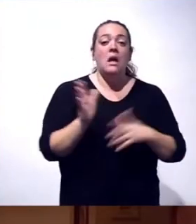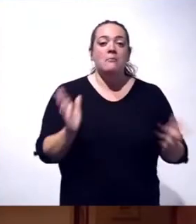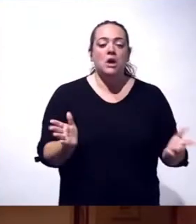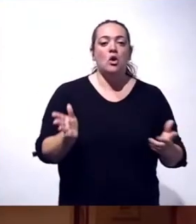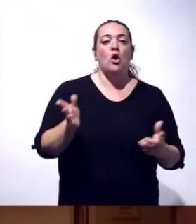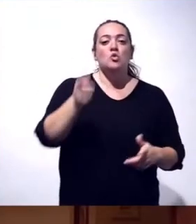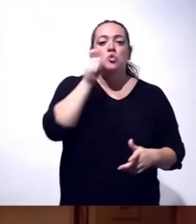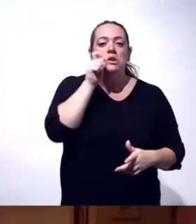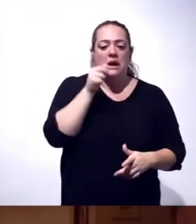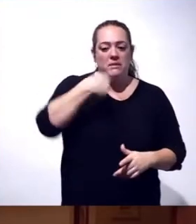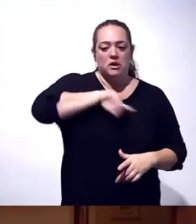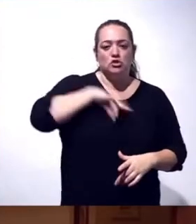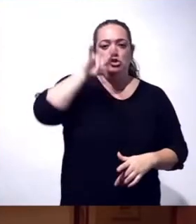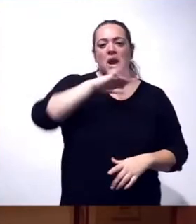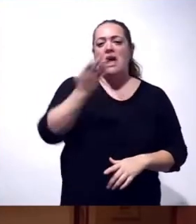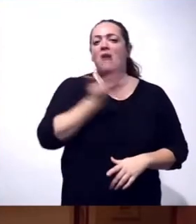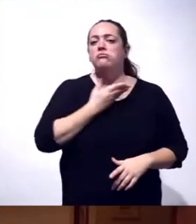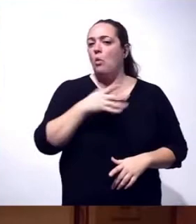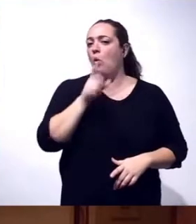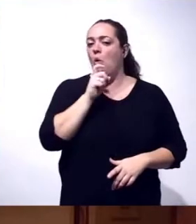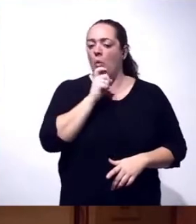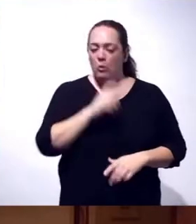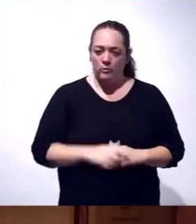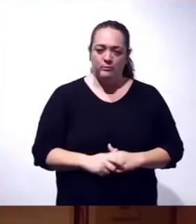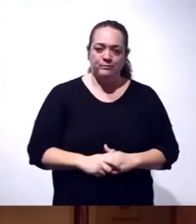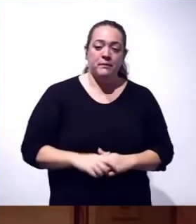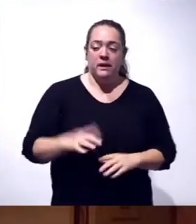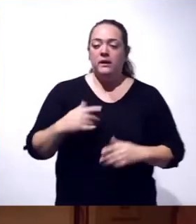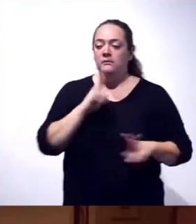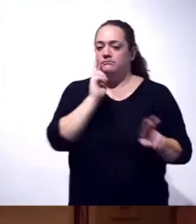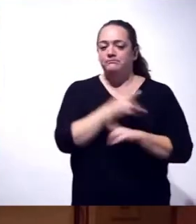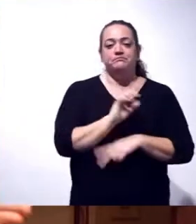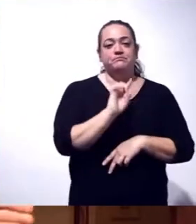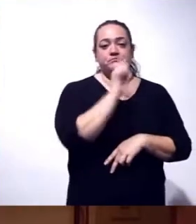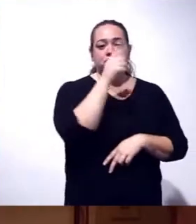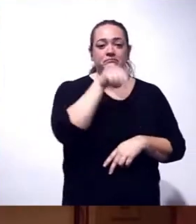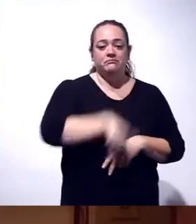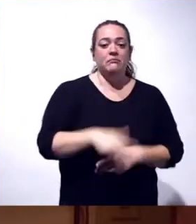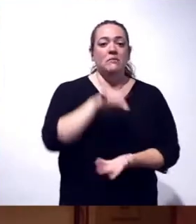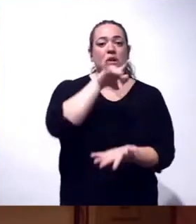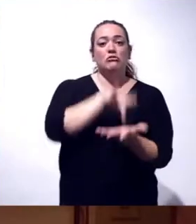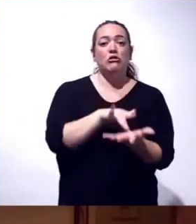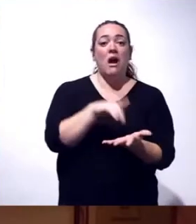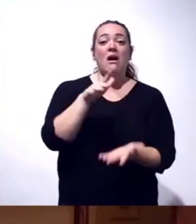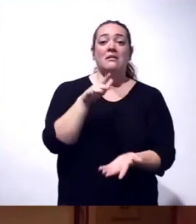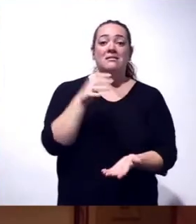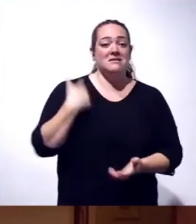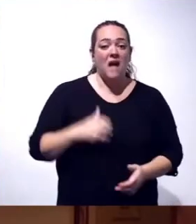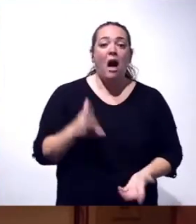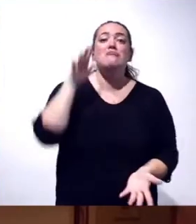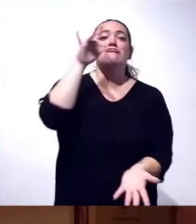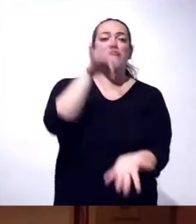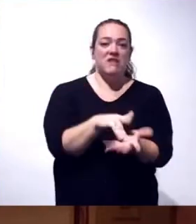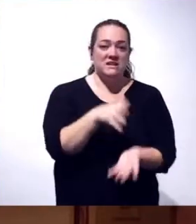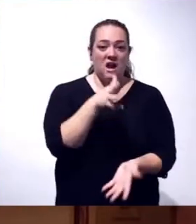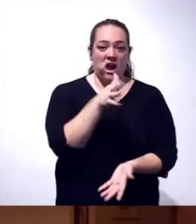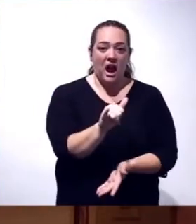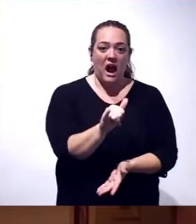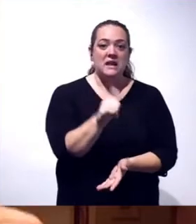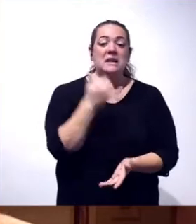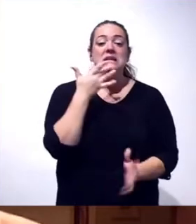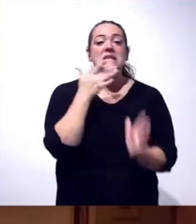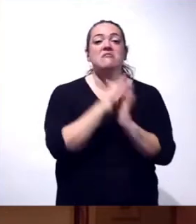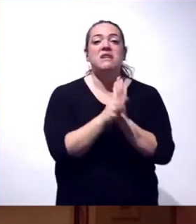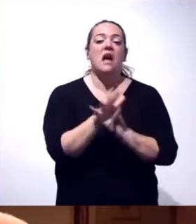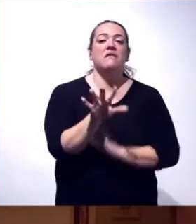afectar turísticamente hablando? Bueno, lo primero es que en el momento en que pongamos una fecha, significará esa decisión